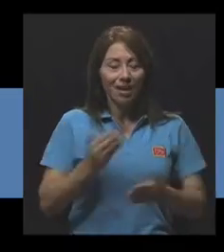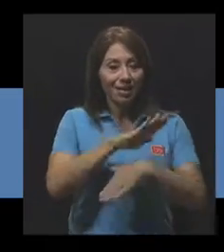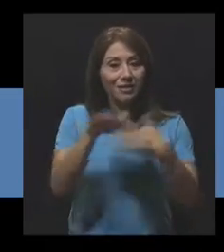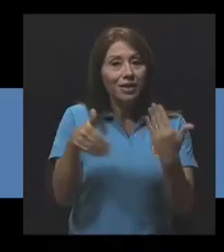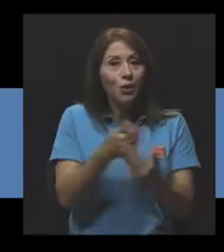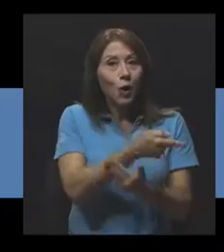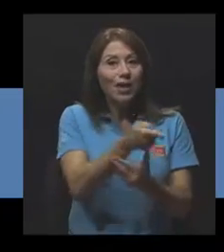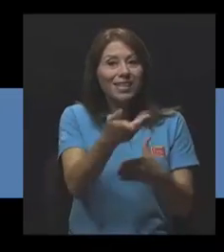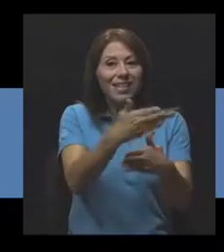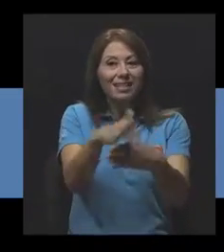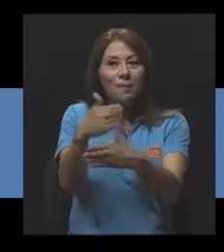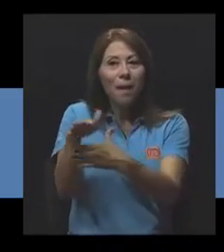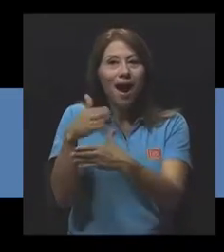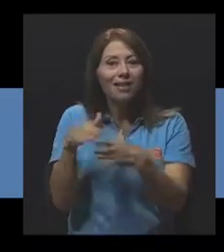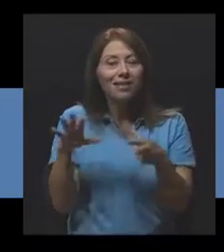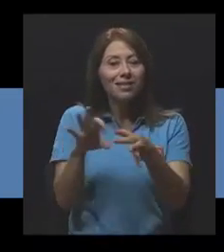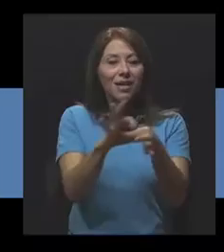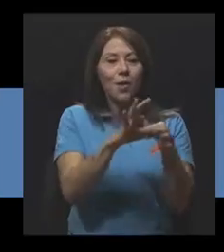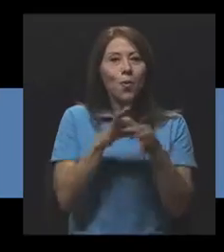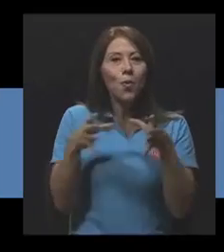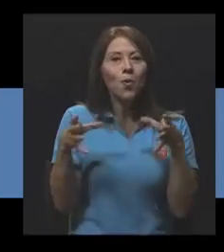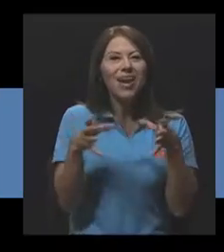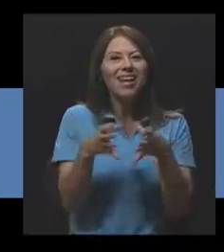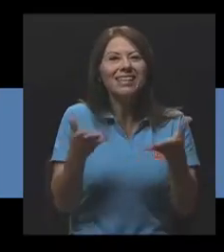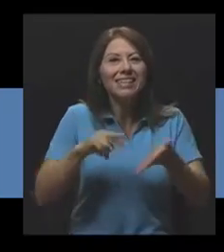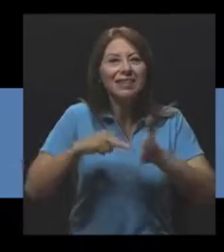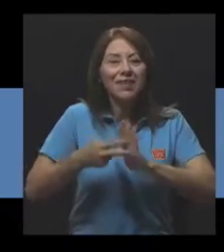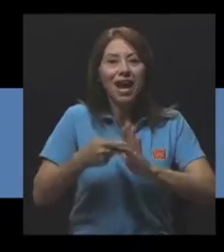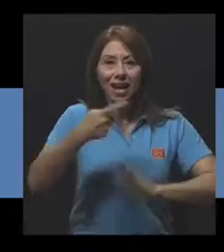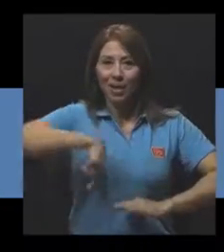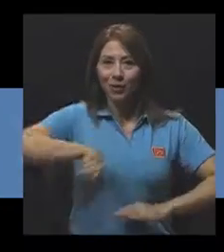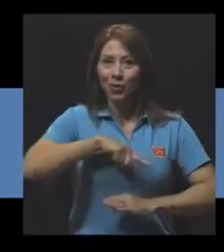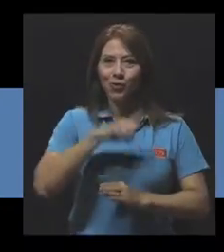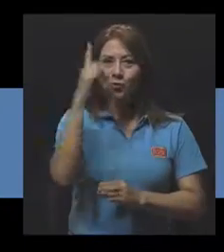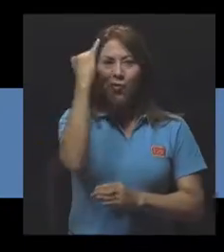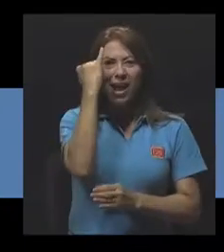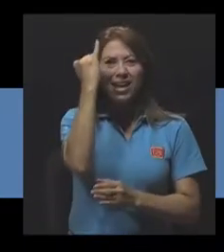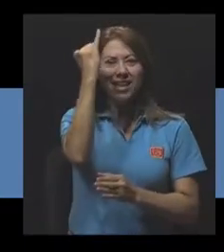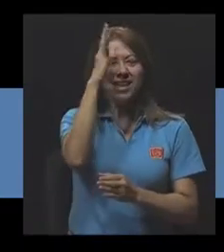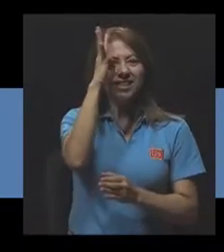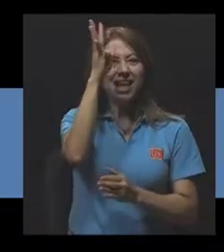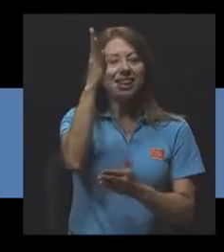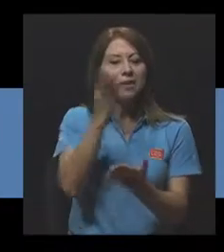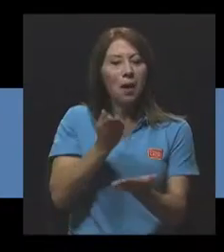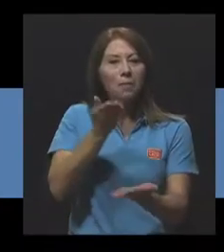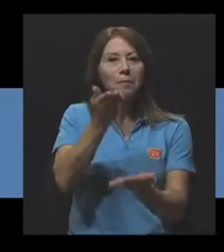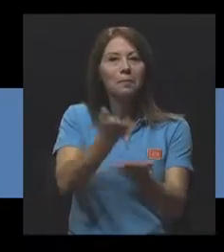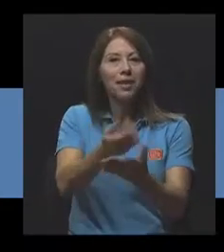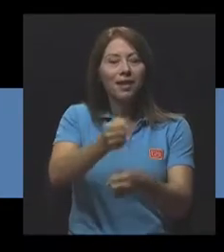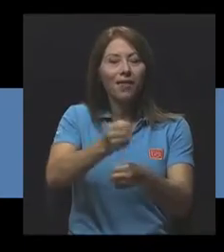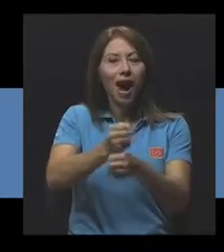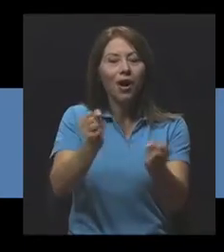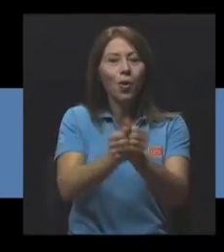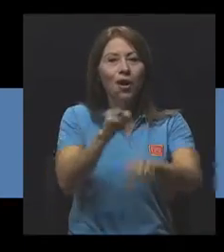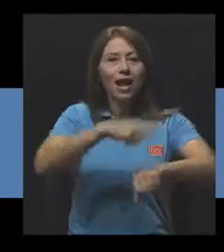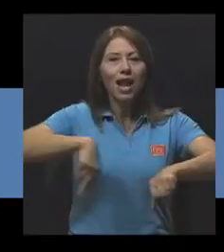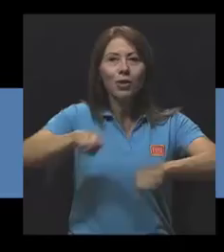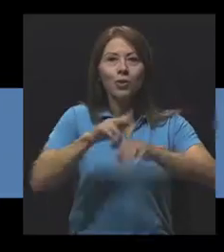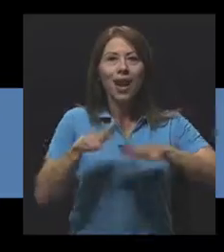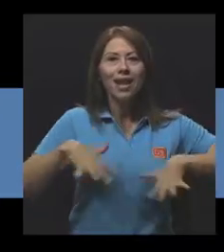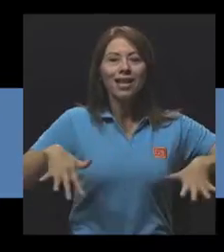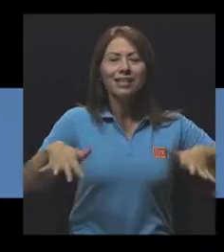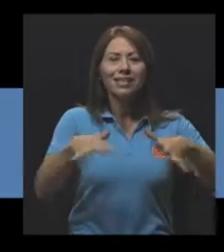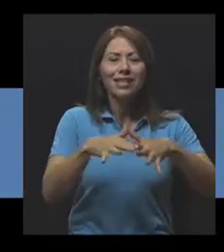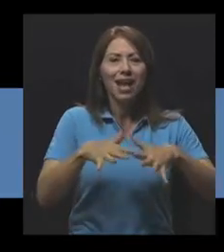esas partes, quedaría que somos una iniciativa simple y versátil que trabaja con la naturaleza en una gran cantidad de